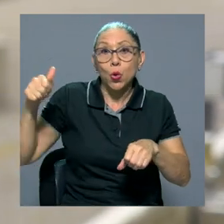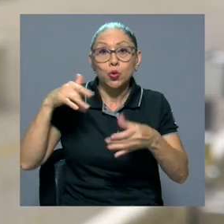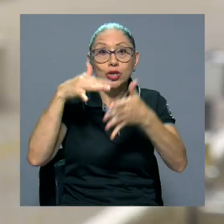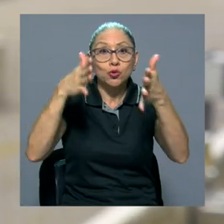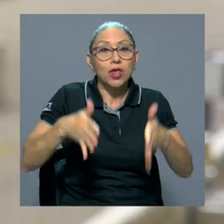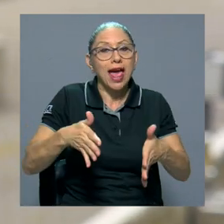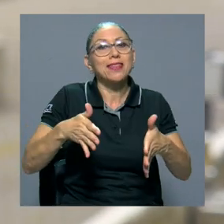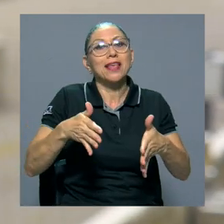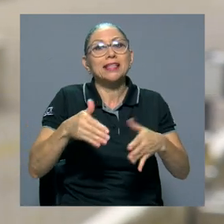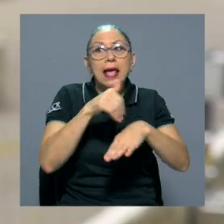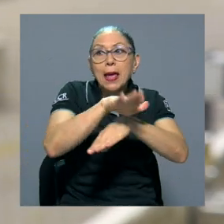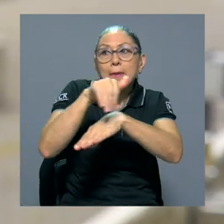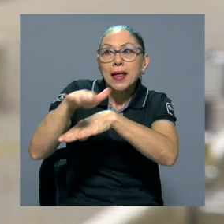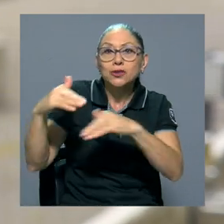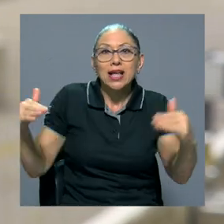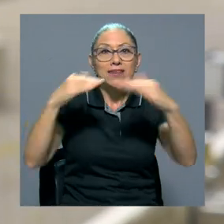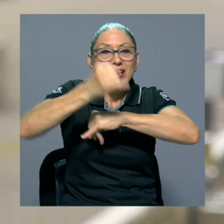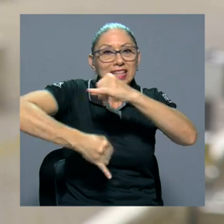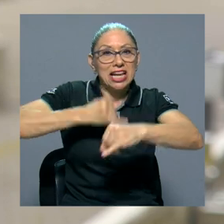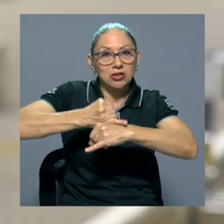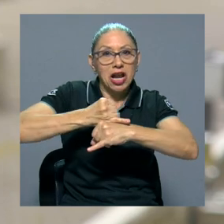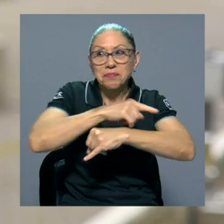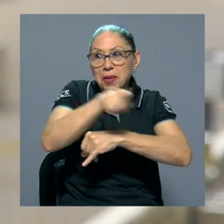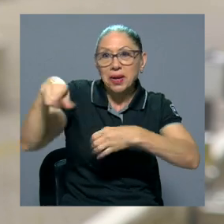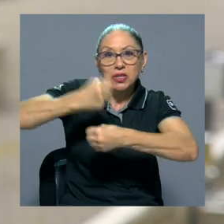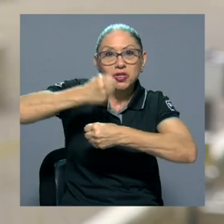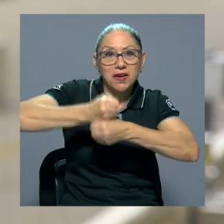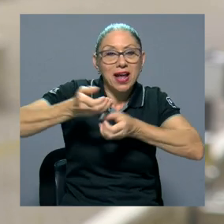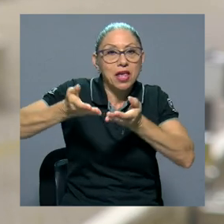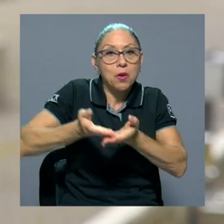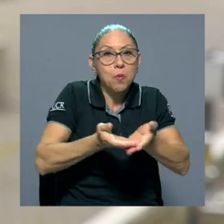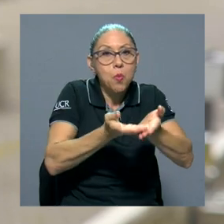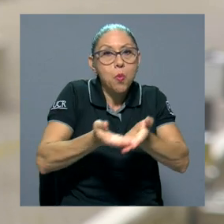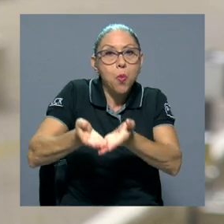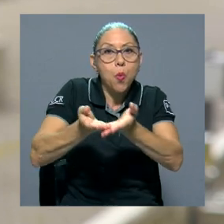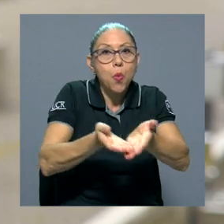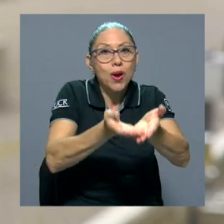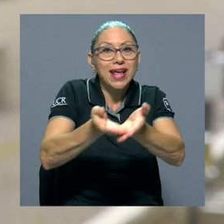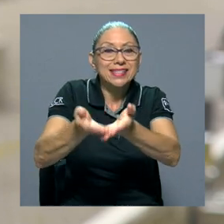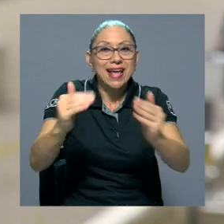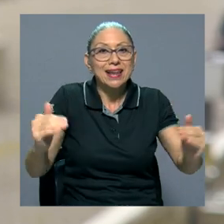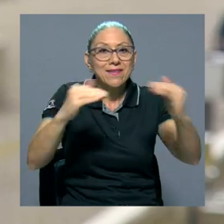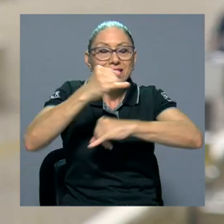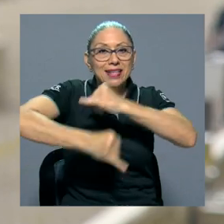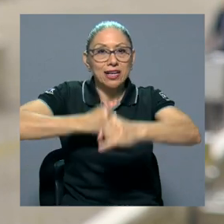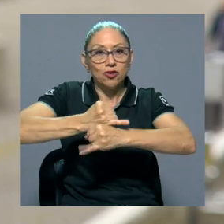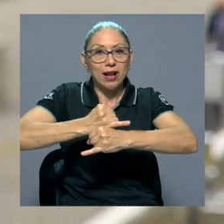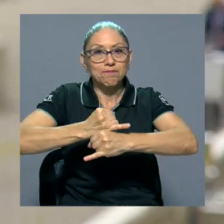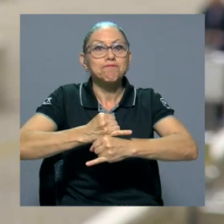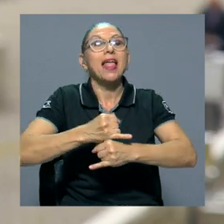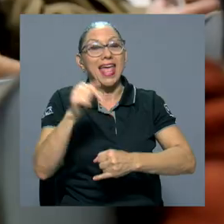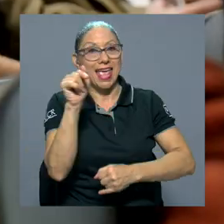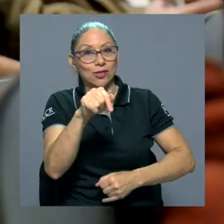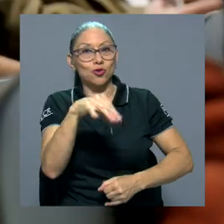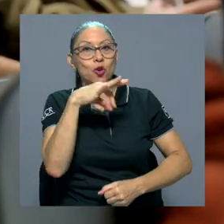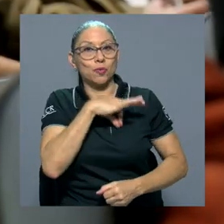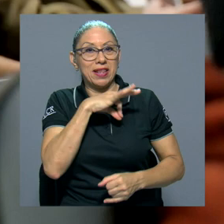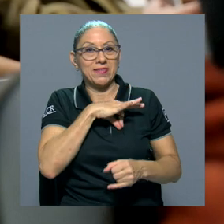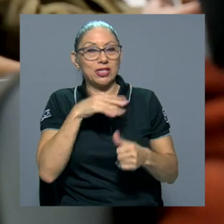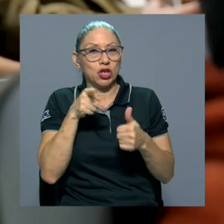internacional en embarques, en buques que tienen ruta internacional precisamente. Esos son los beneficios